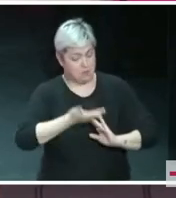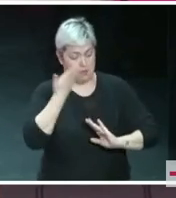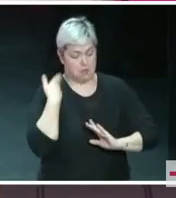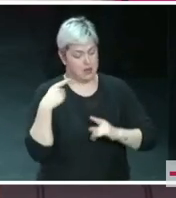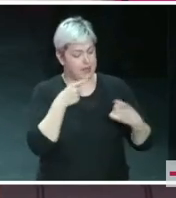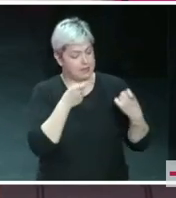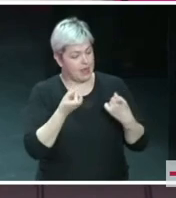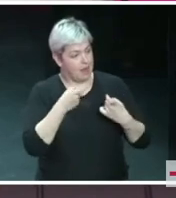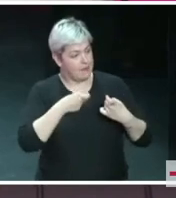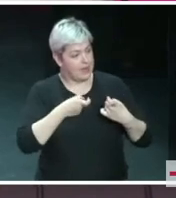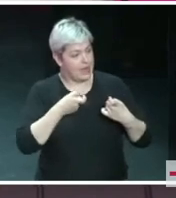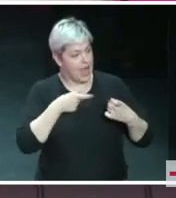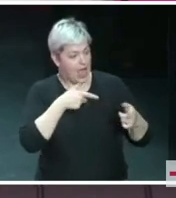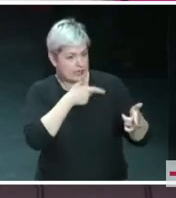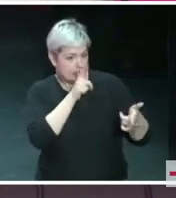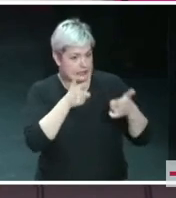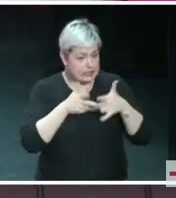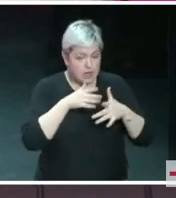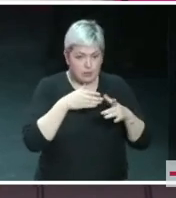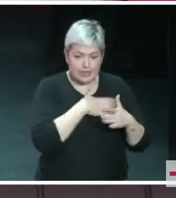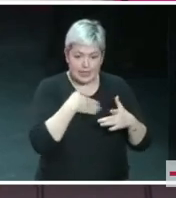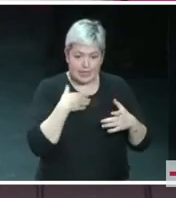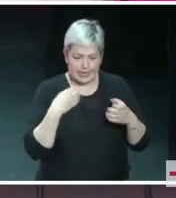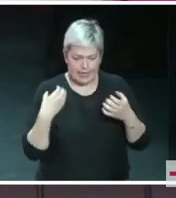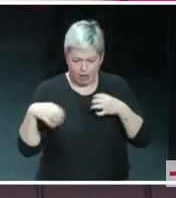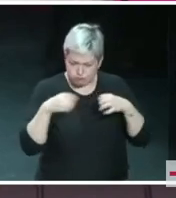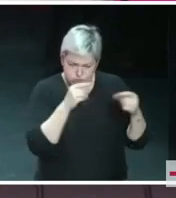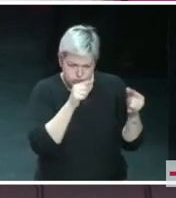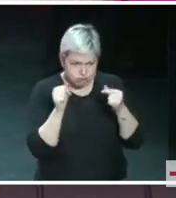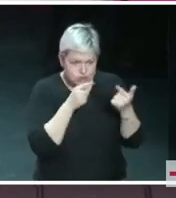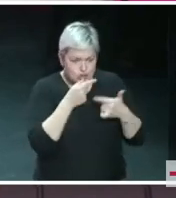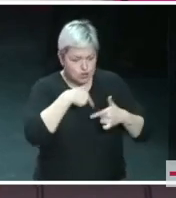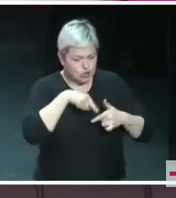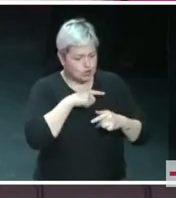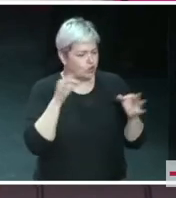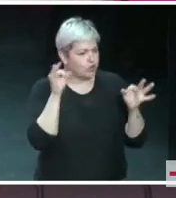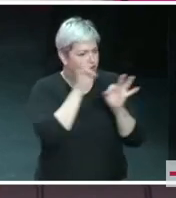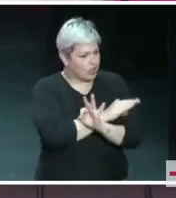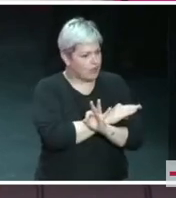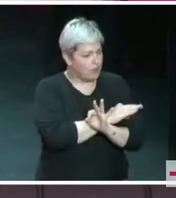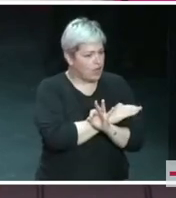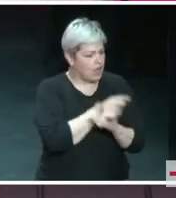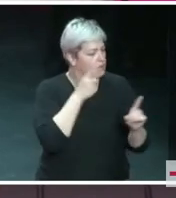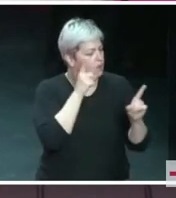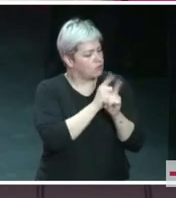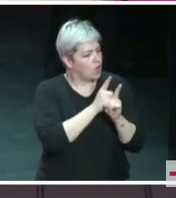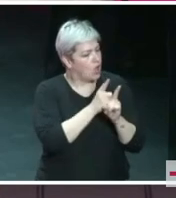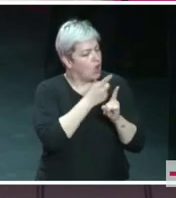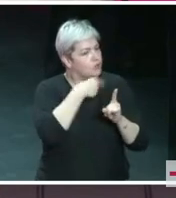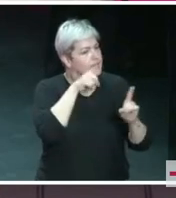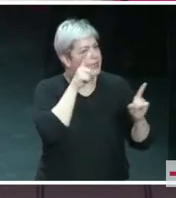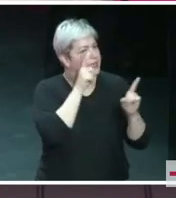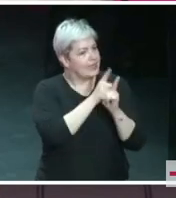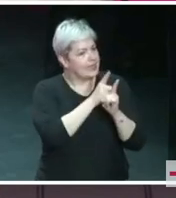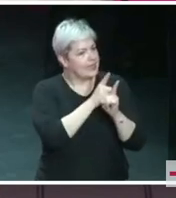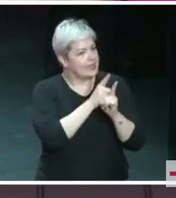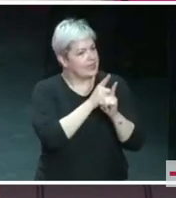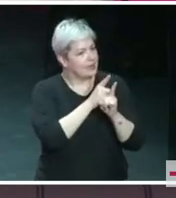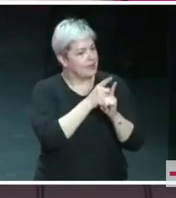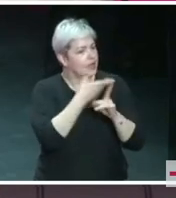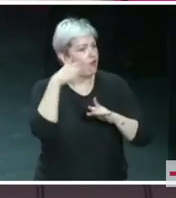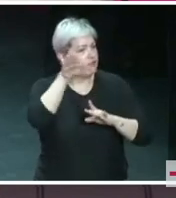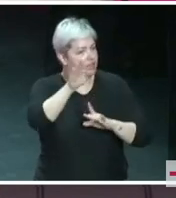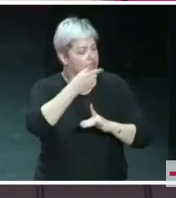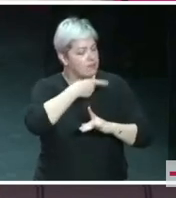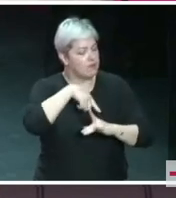estaban pegando tiros, porque no era suficientemente izquierda. Nosotros no nos equivocamos nunca al enemigo. El enemigo era el fascismo.